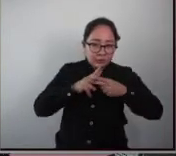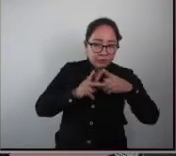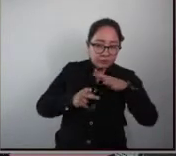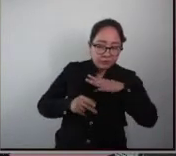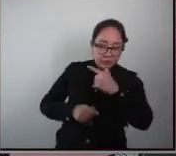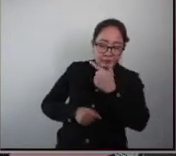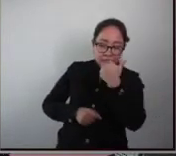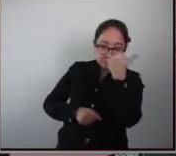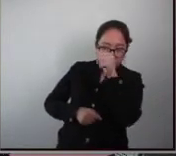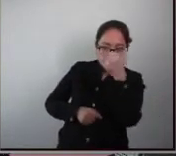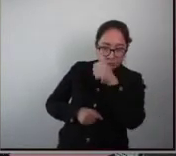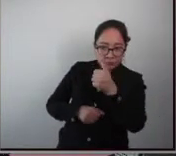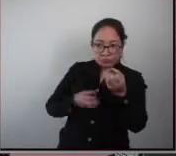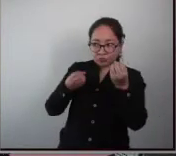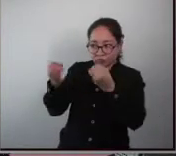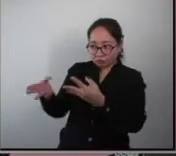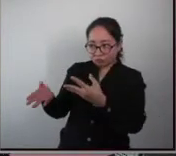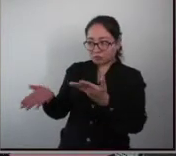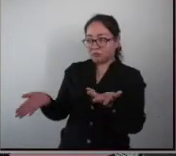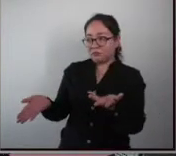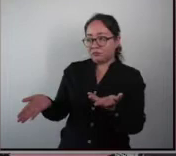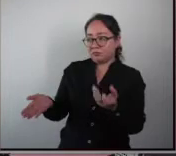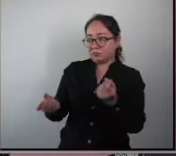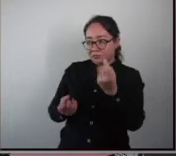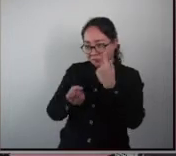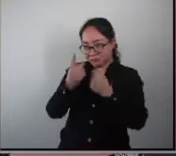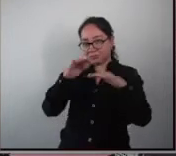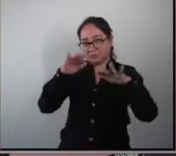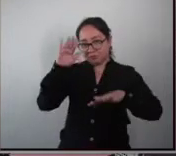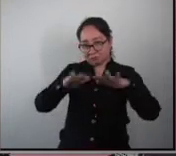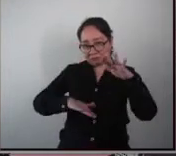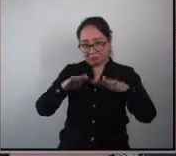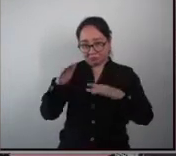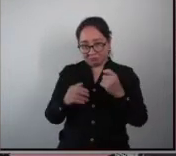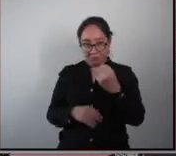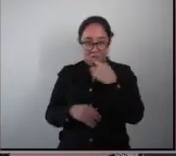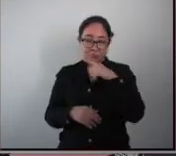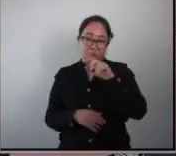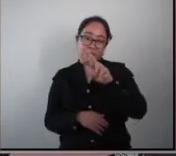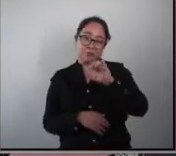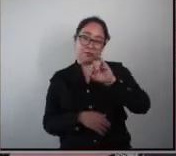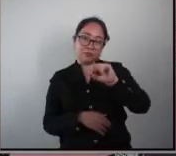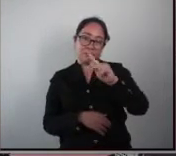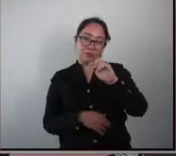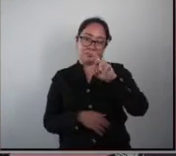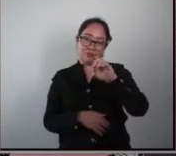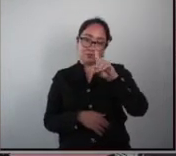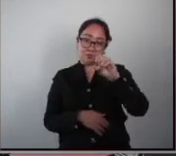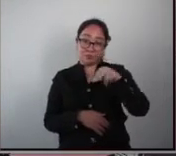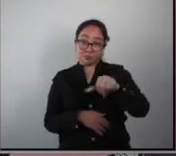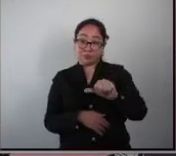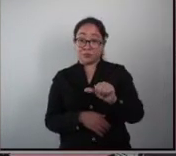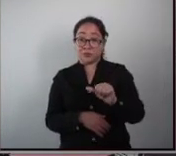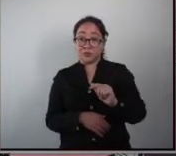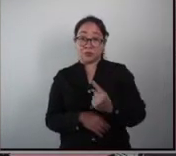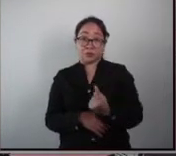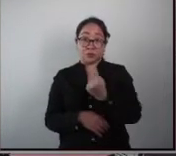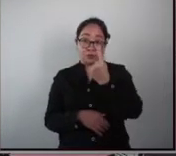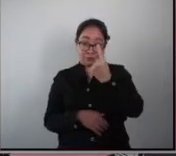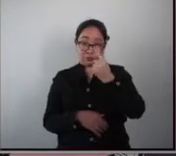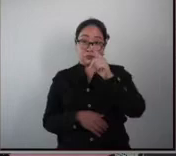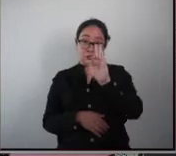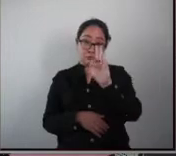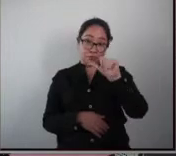y das algún antipsicótico de este índolo la risperidona es un fármaco es el único que se ha aceptado por la FDA